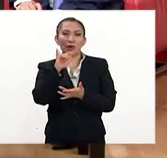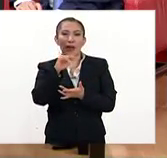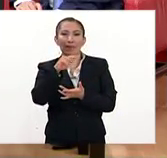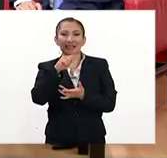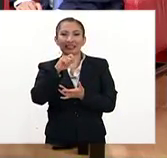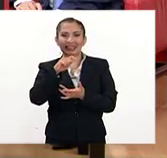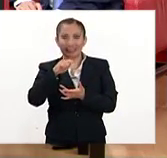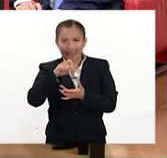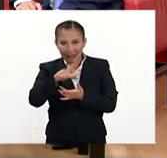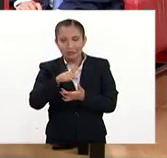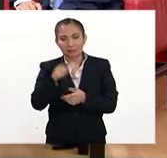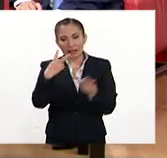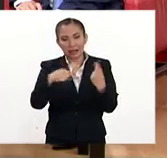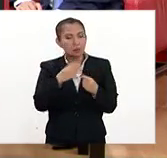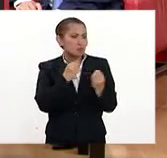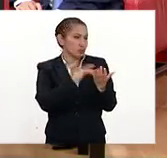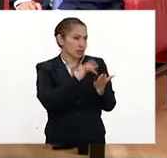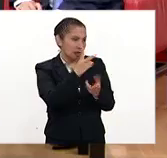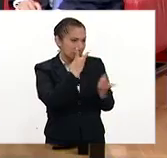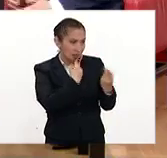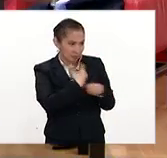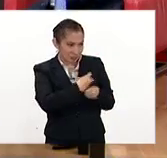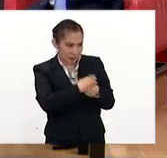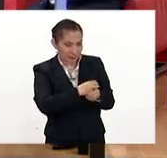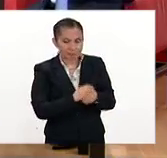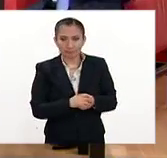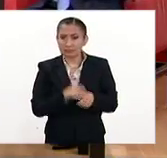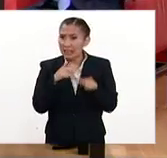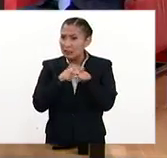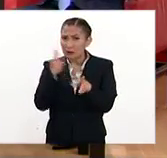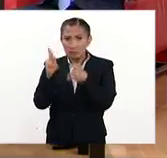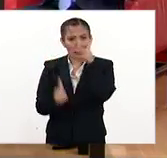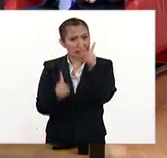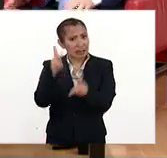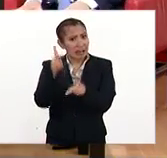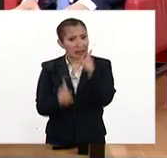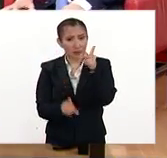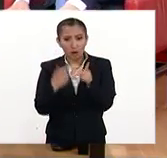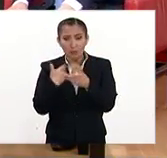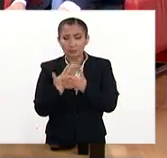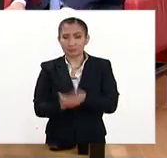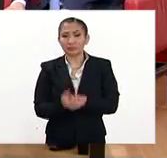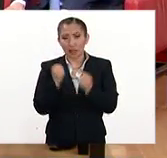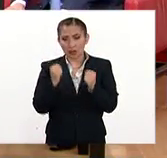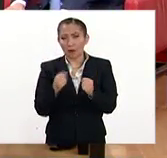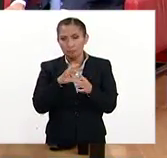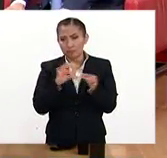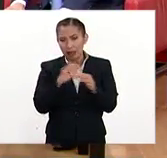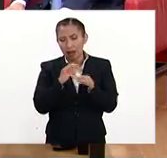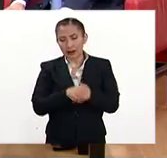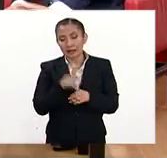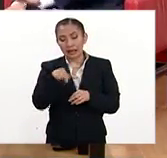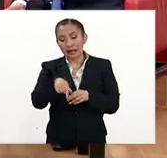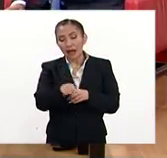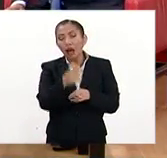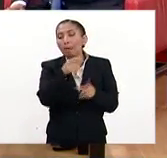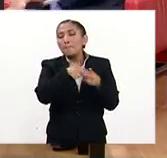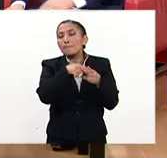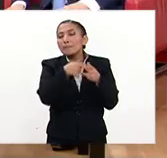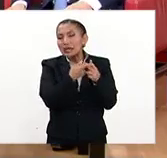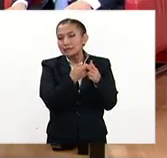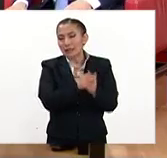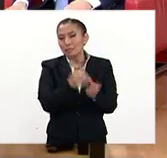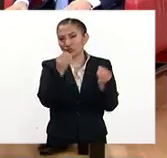Martinell, por estar aquí con No, pues mil gracias a ustedes por invitarnos. Y seguimos platicando. sigamos aquí con muchos problemas. Seguro, vamos a seguir platicando. Así que esta es solo la